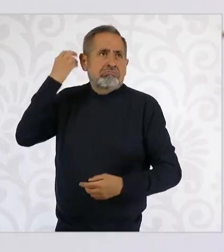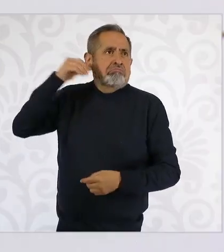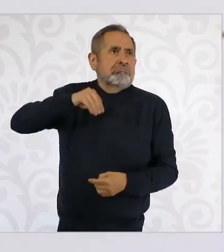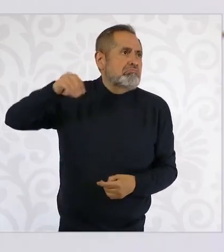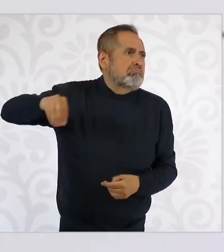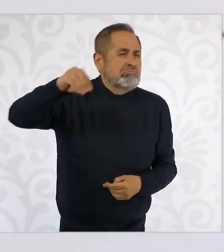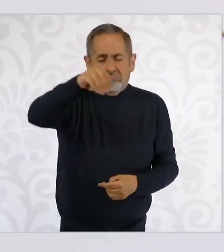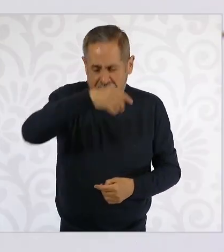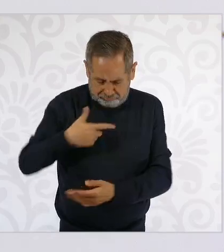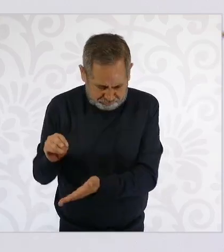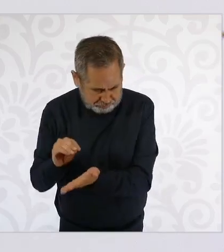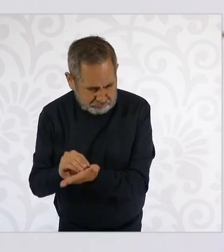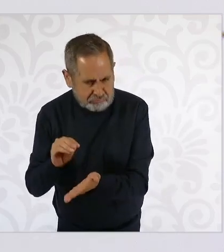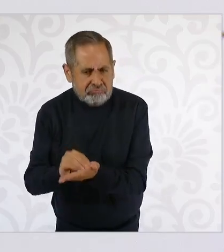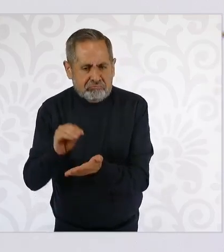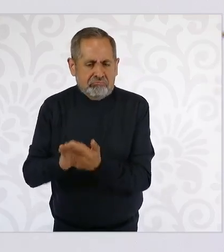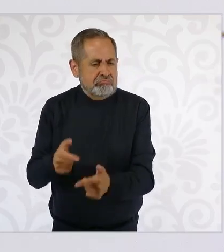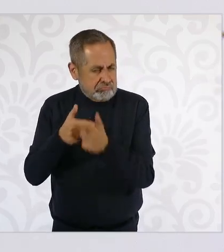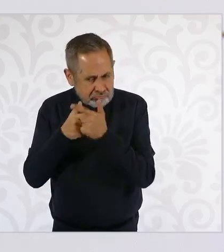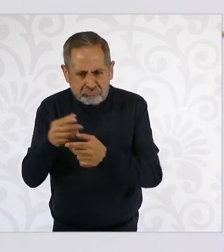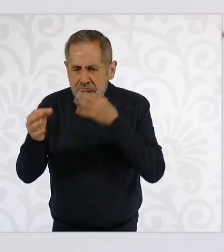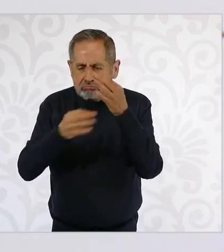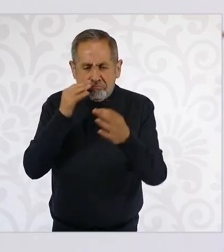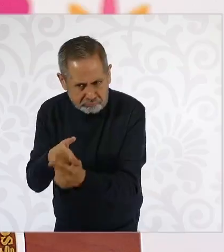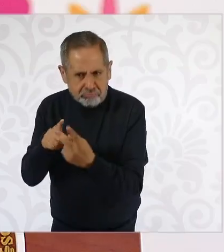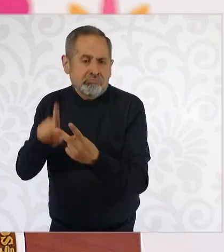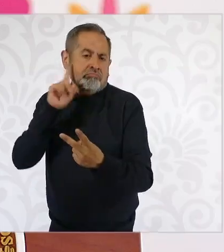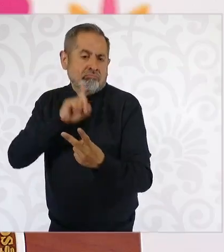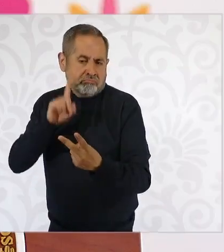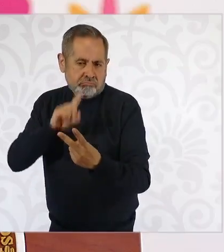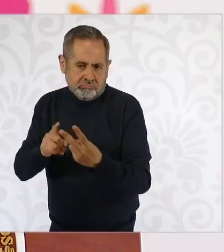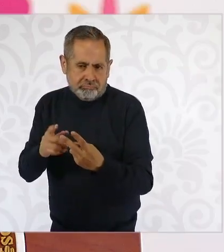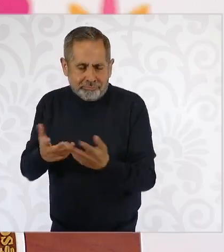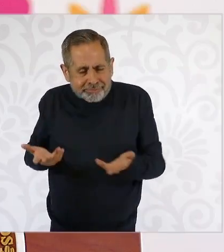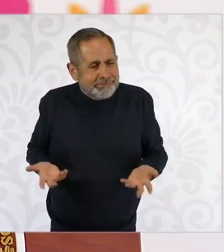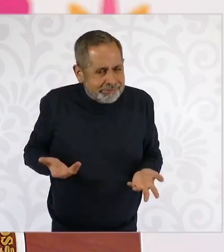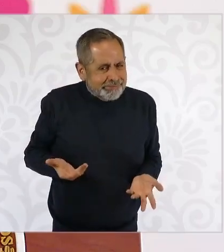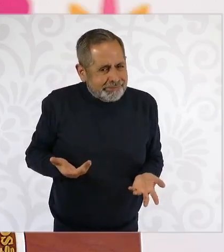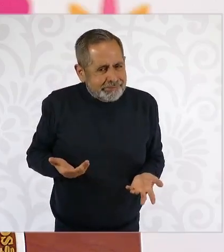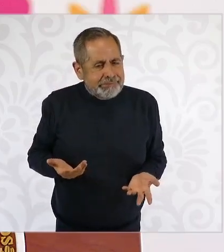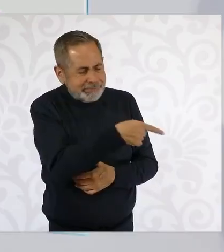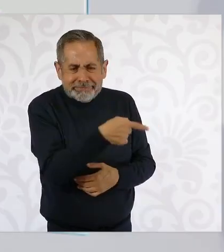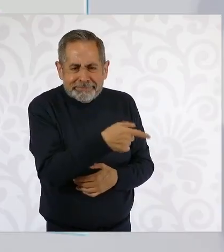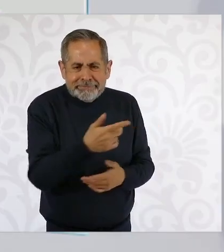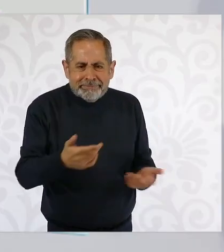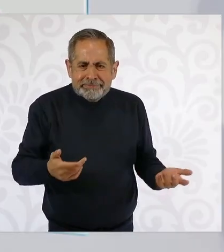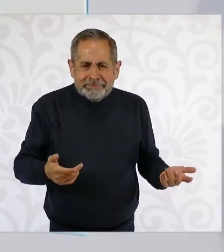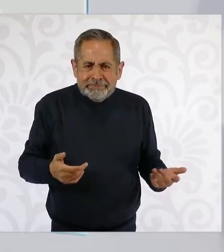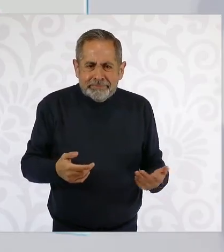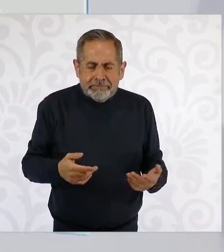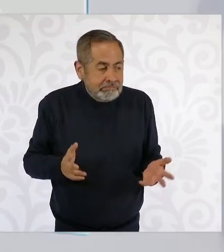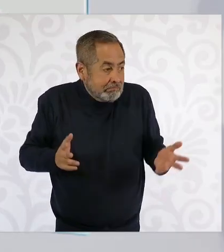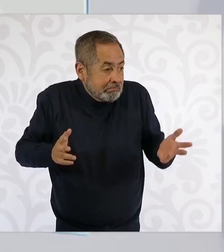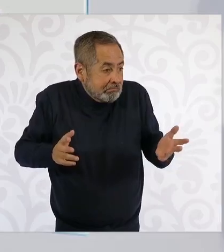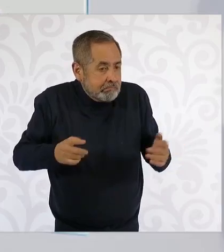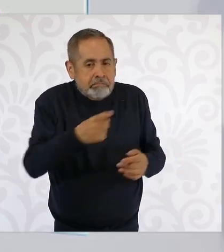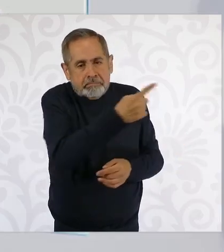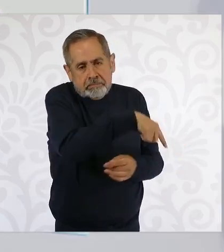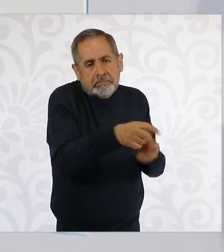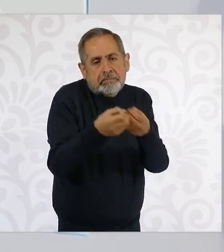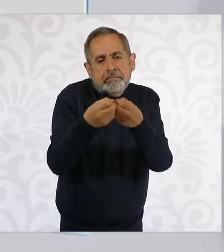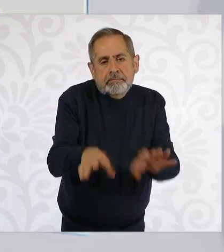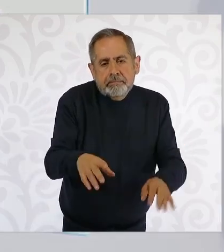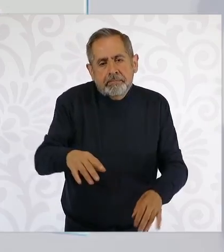y que a la fecha sigo estableciendo. Pero por alguna razón, quizá porque afecta a sus